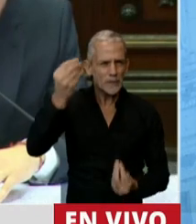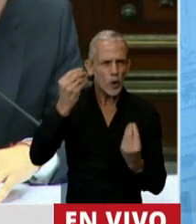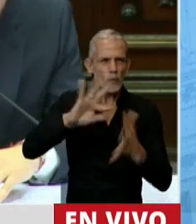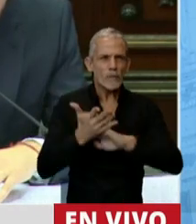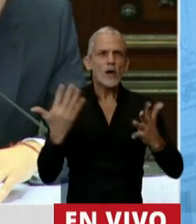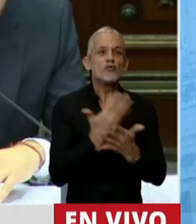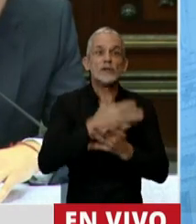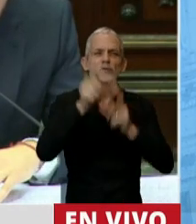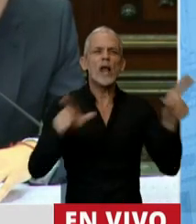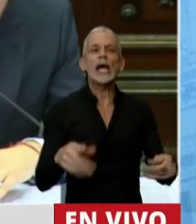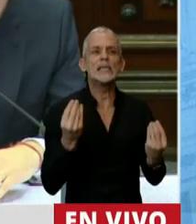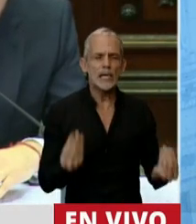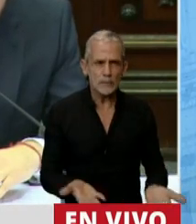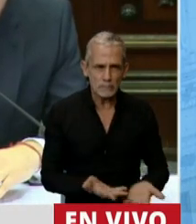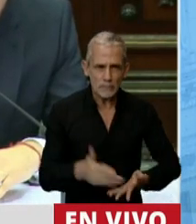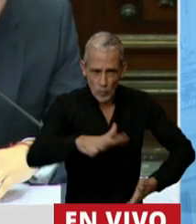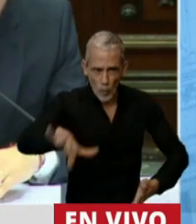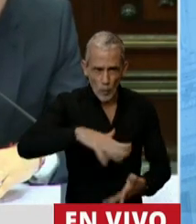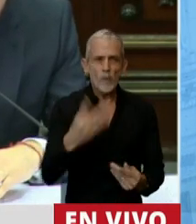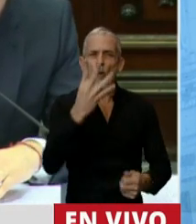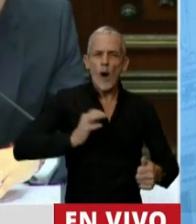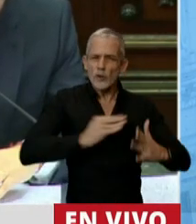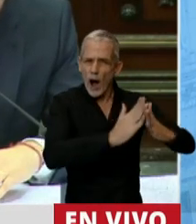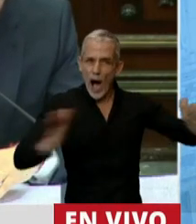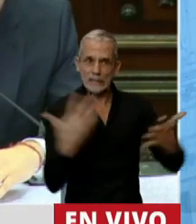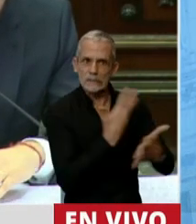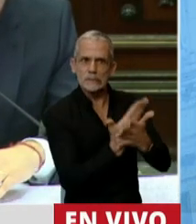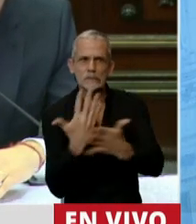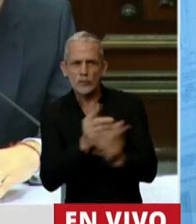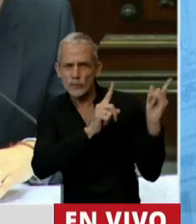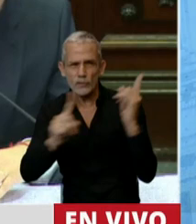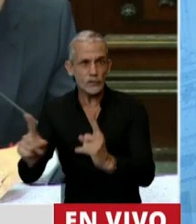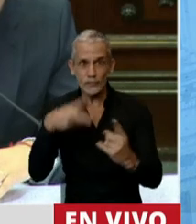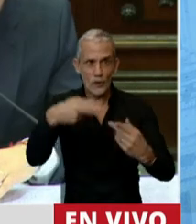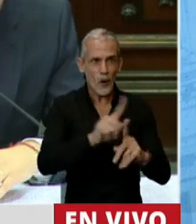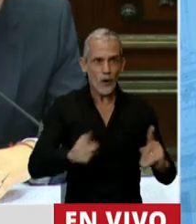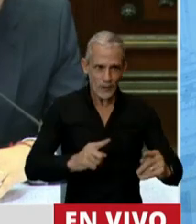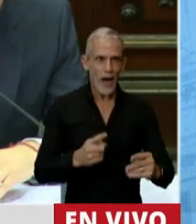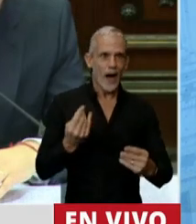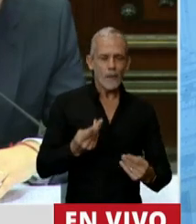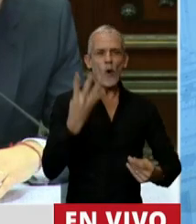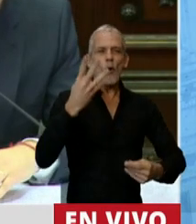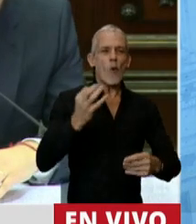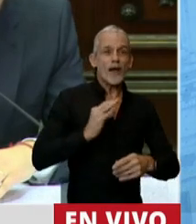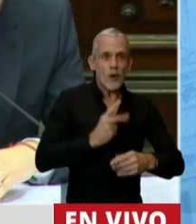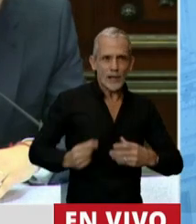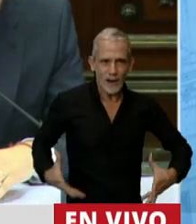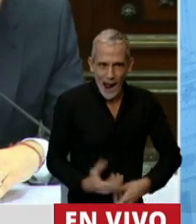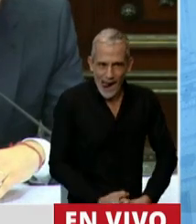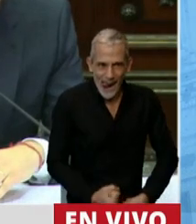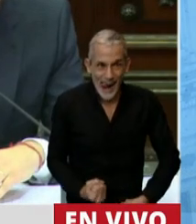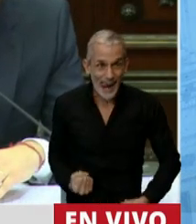el sufrimiento de nuestro pueblo. 4 años seguidos sufriendo, 4 años seguidos achicando el bolsillo, 4 años